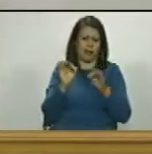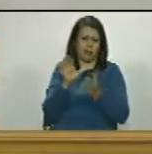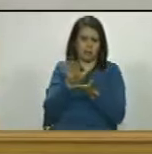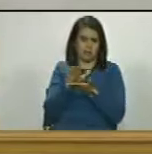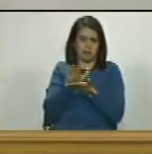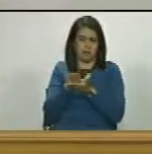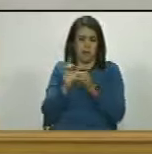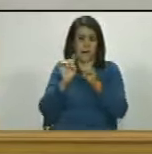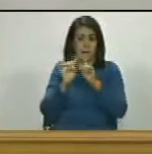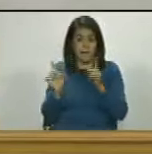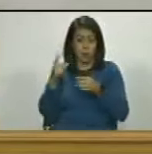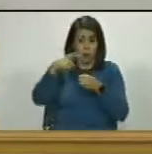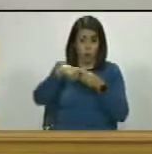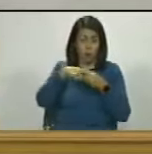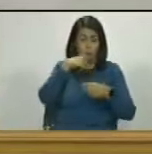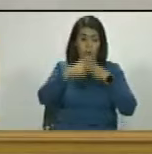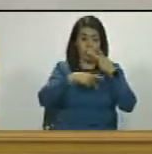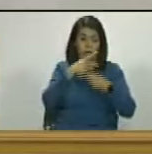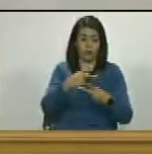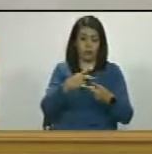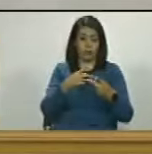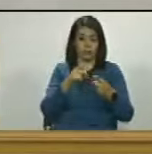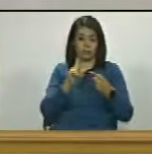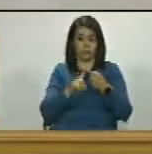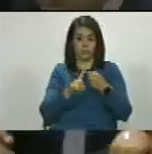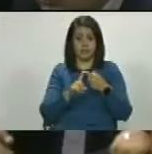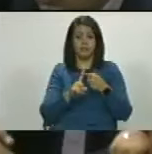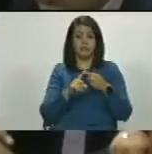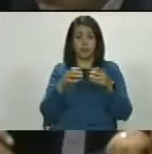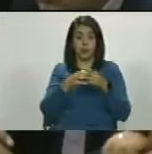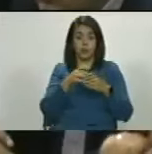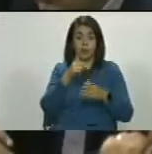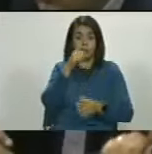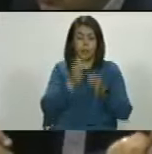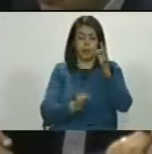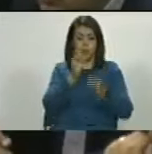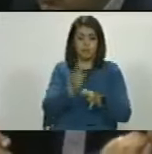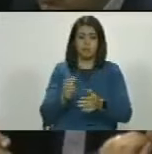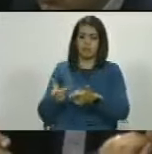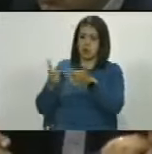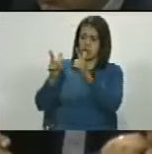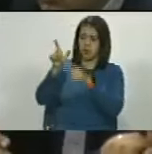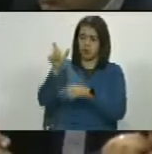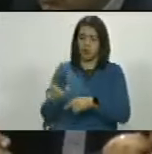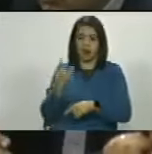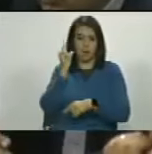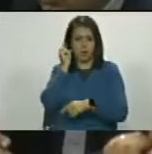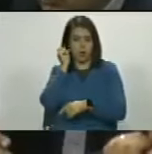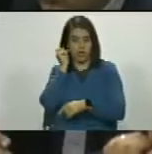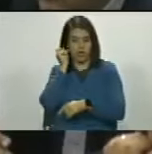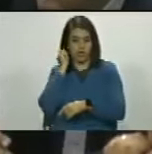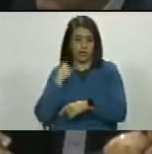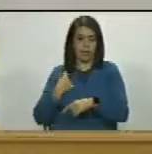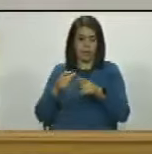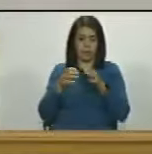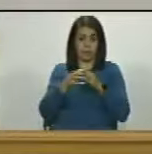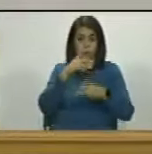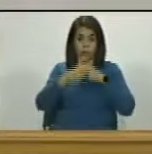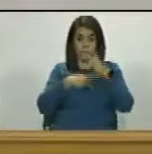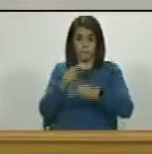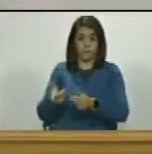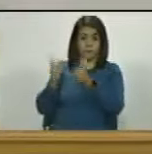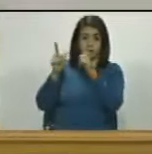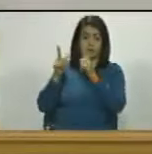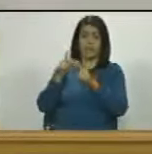pero esa señora milita en un partido político y ese partido político la autorizó y si ese partido político la